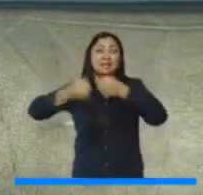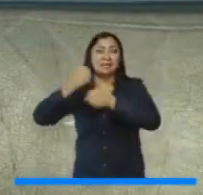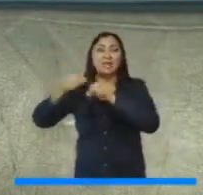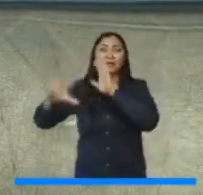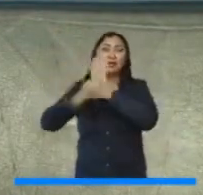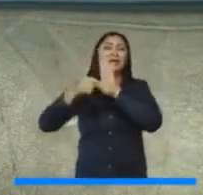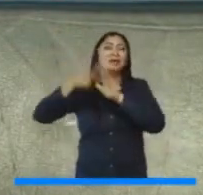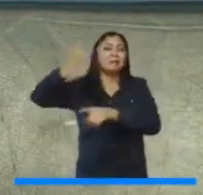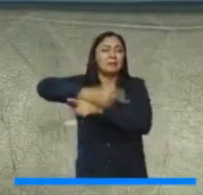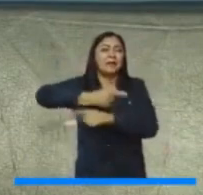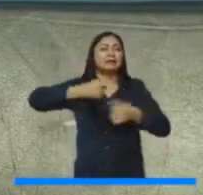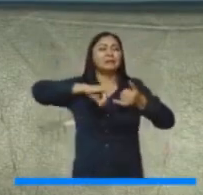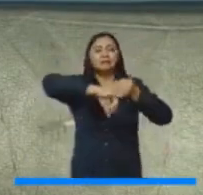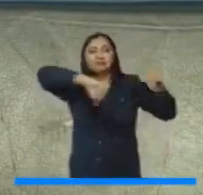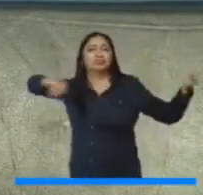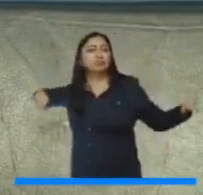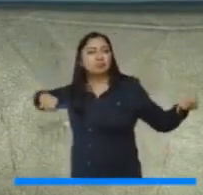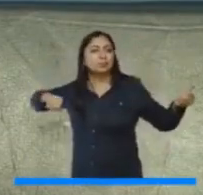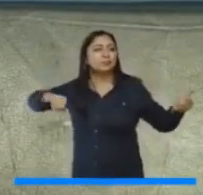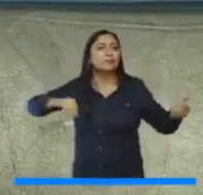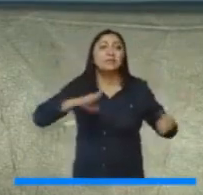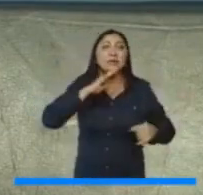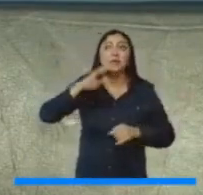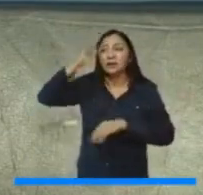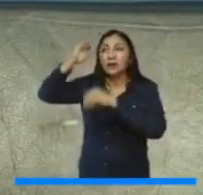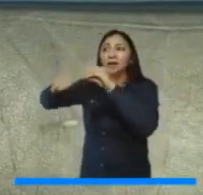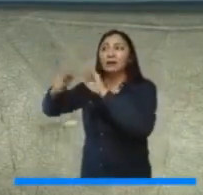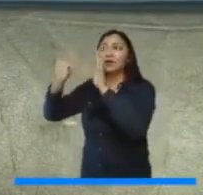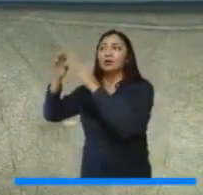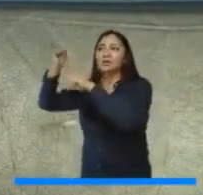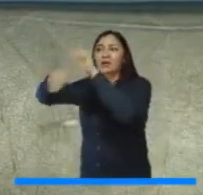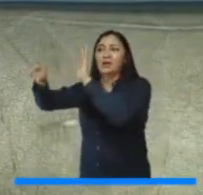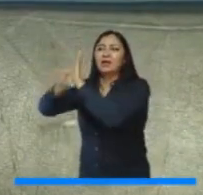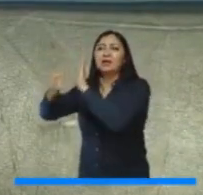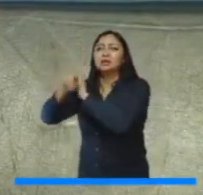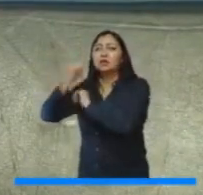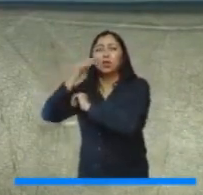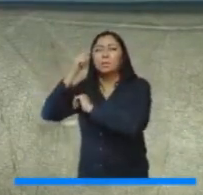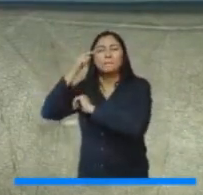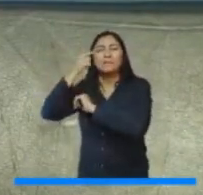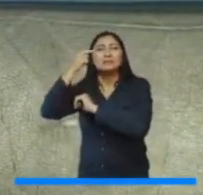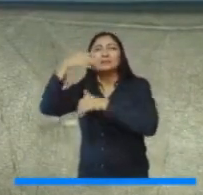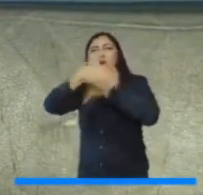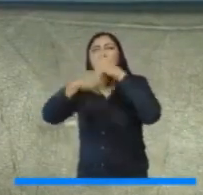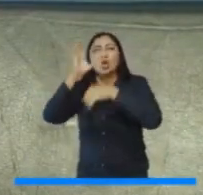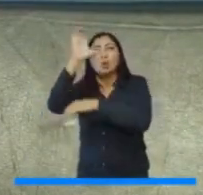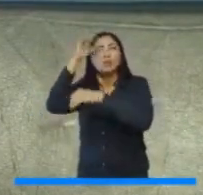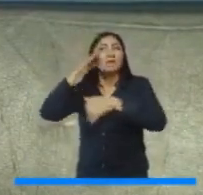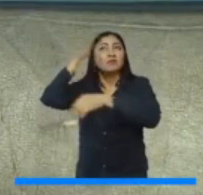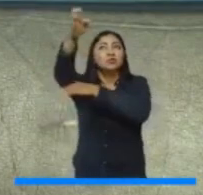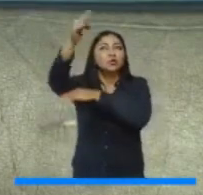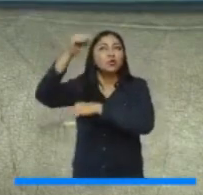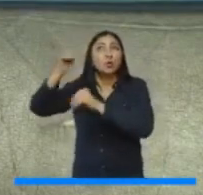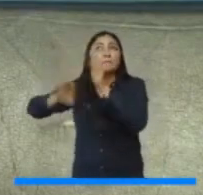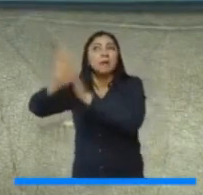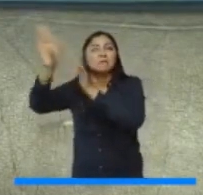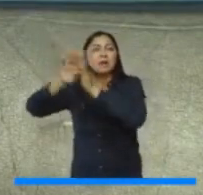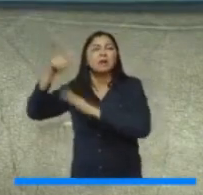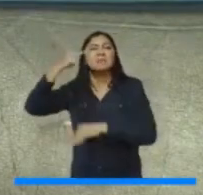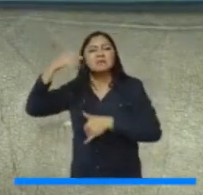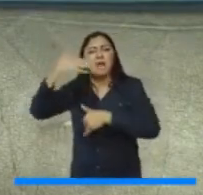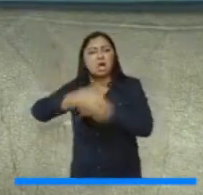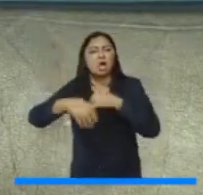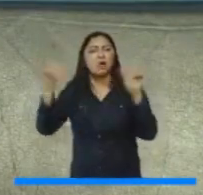Porque hace 30 años cuando hicieron la ley 30, quienes la hicieron no tuvieron una mirada prospectiva del país. Pensaron que este país iba a quedar pequeño,